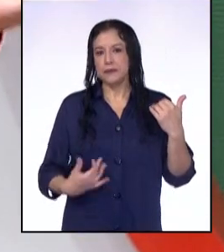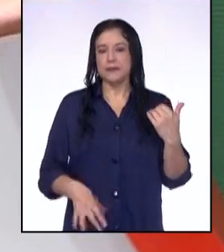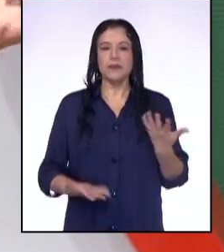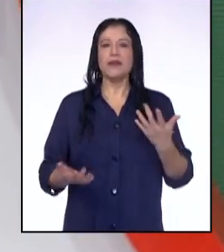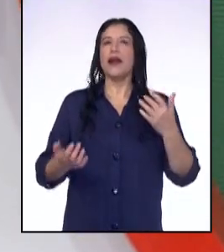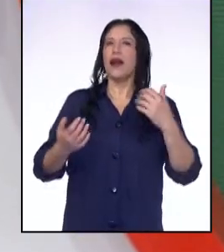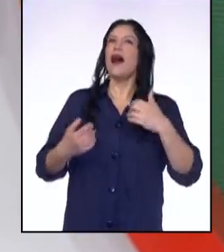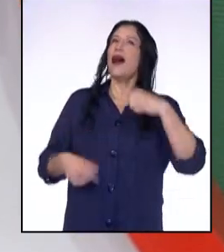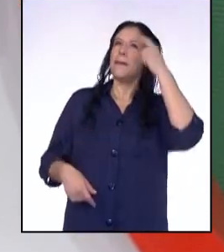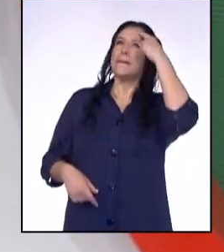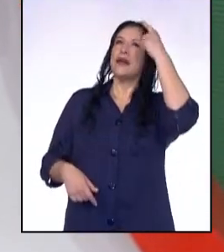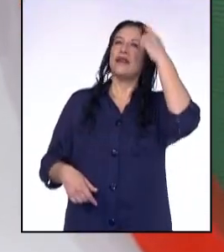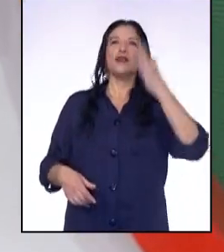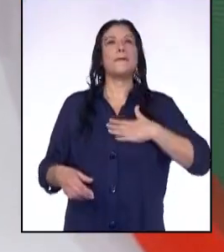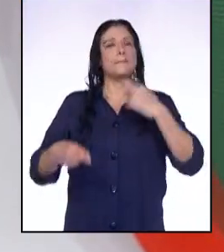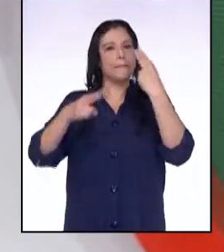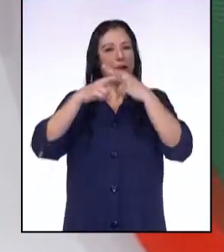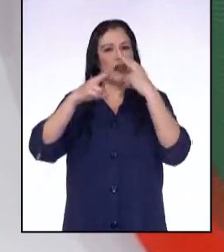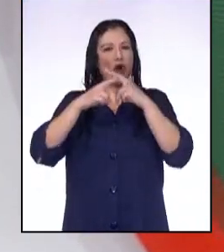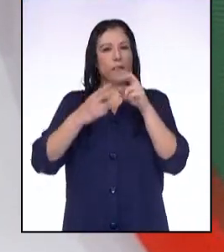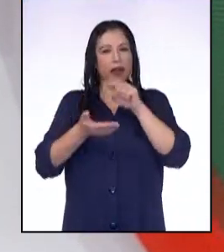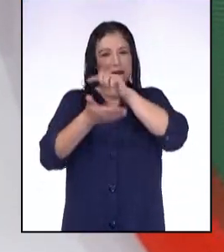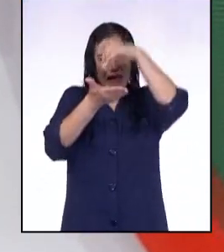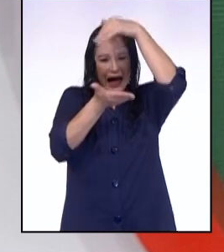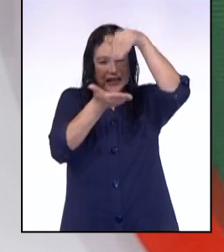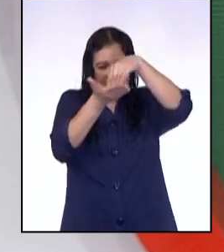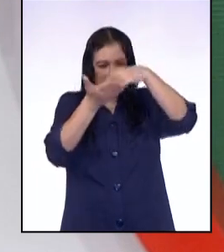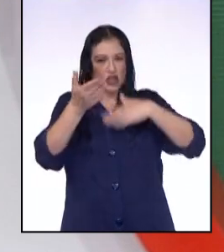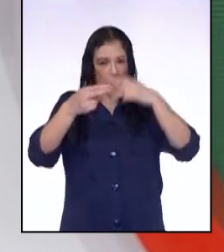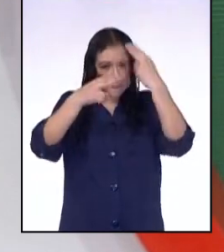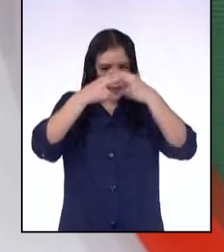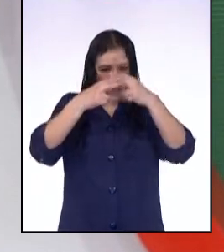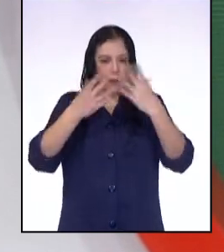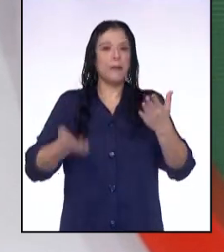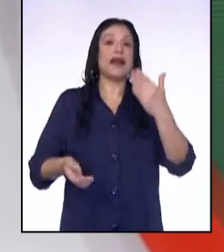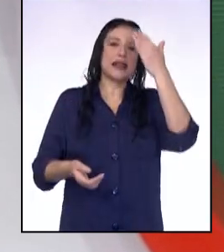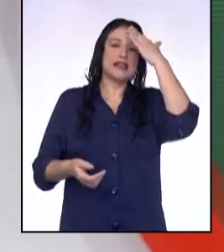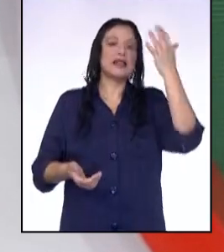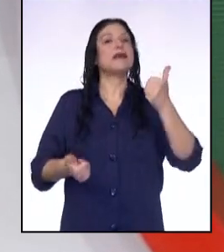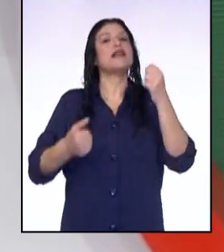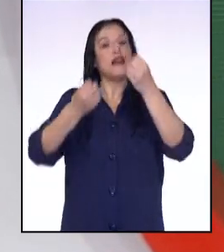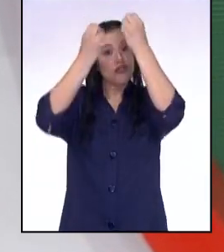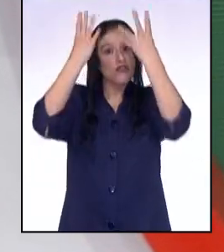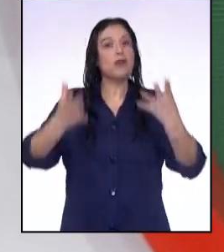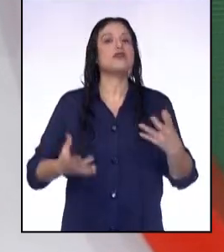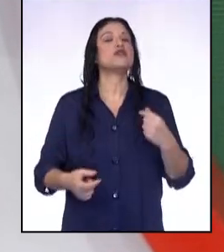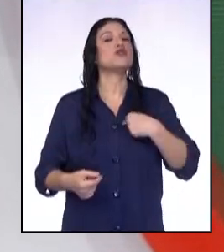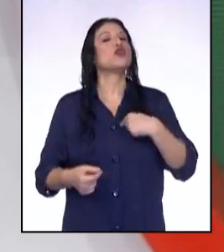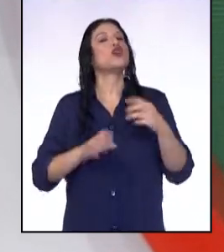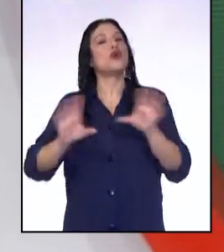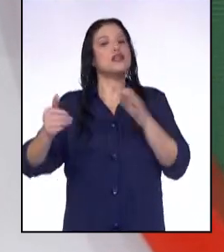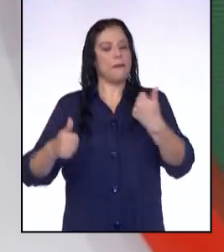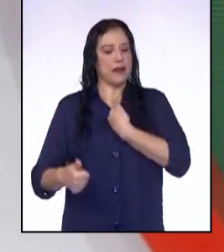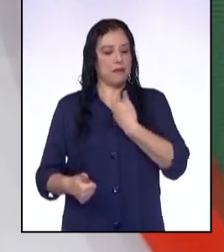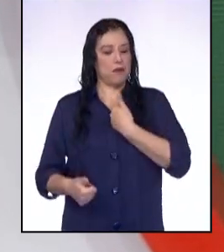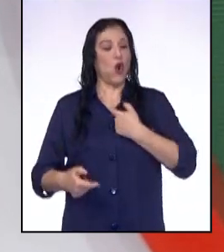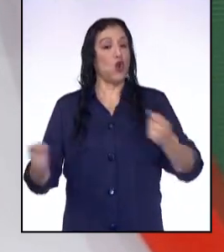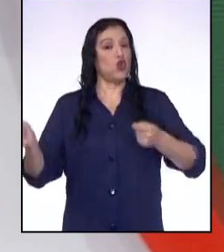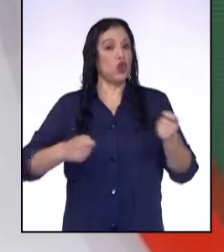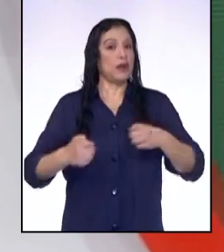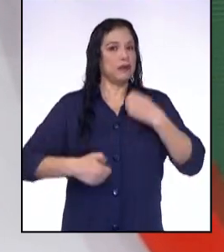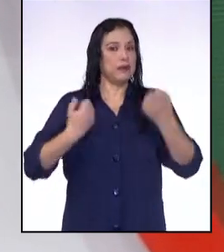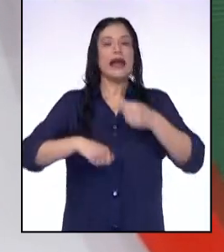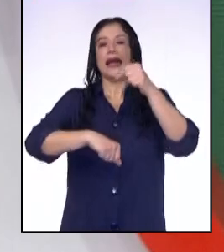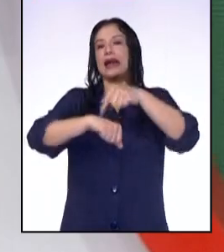Tengo en mente colocar mi nombre muy grande al centro, para que sepan que la infografía contiene información sobre lo que hice para regular mis emociones